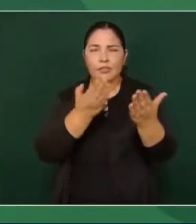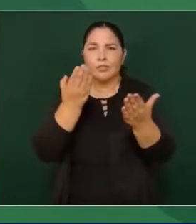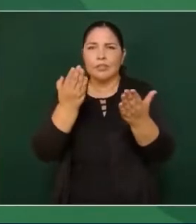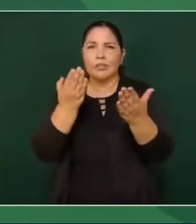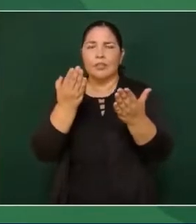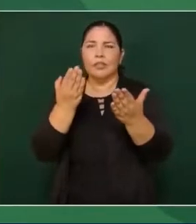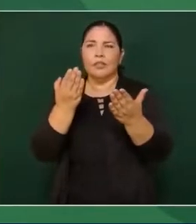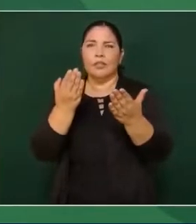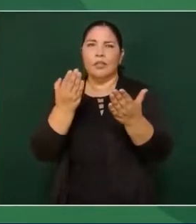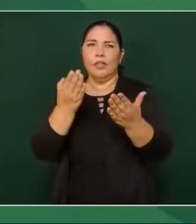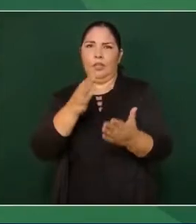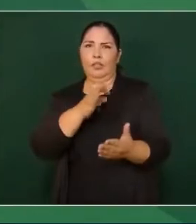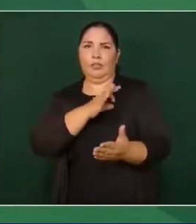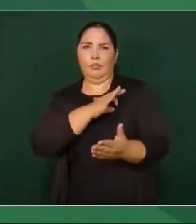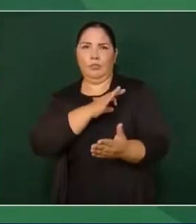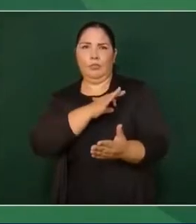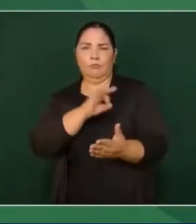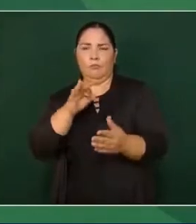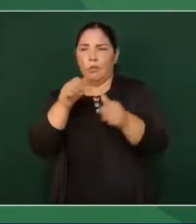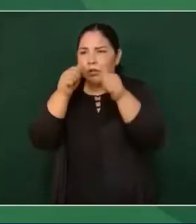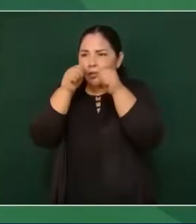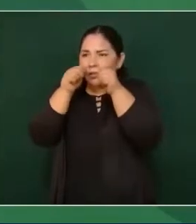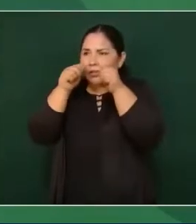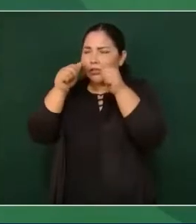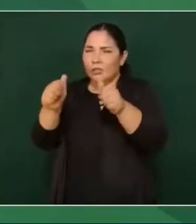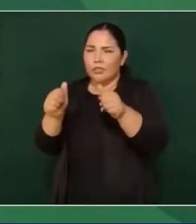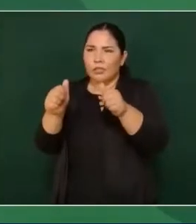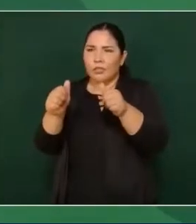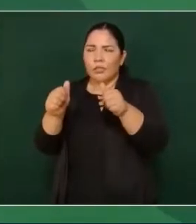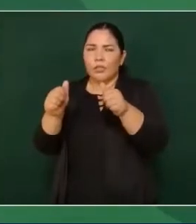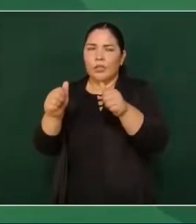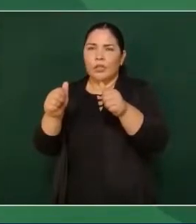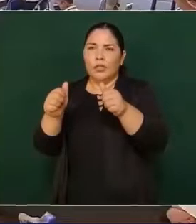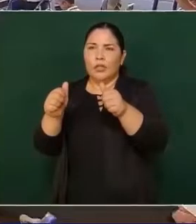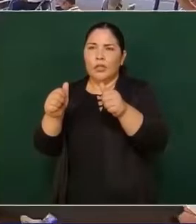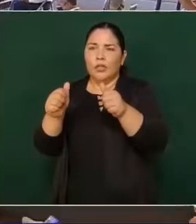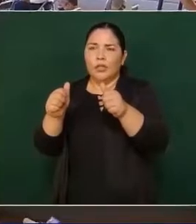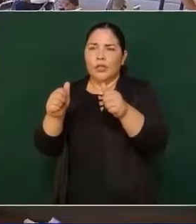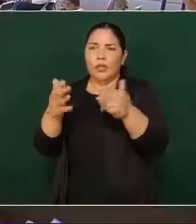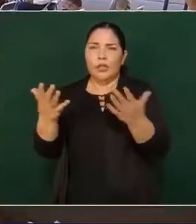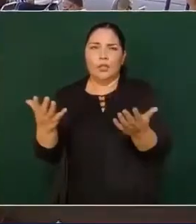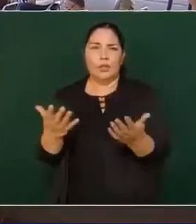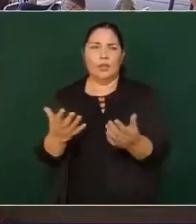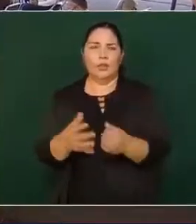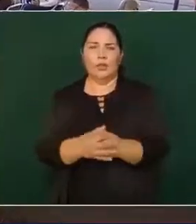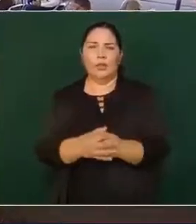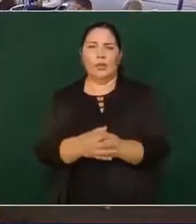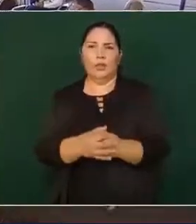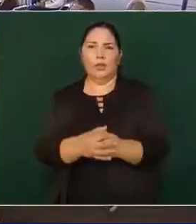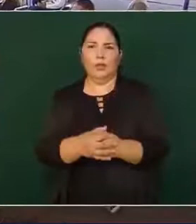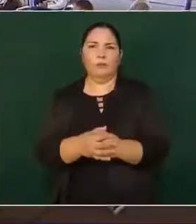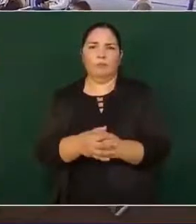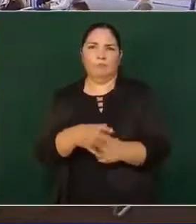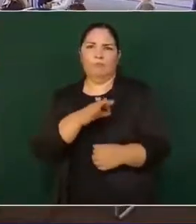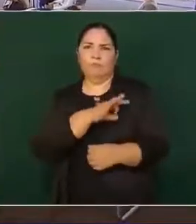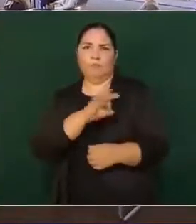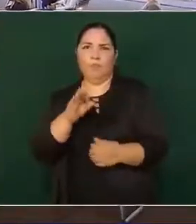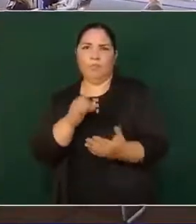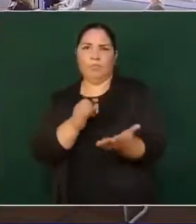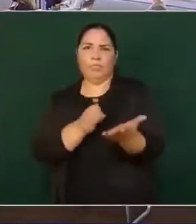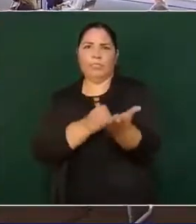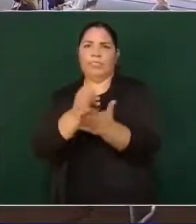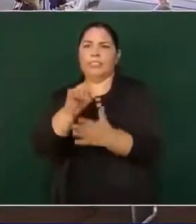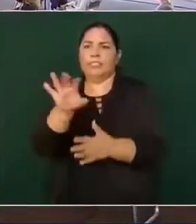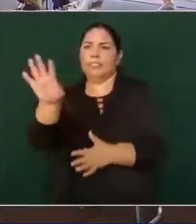que sean atendidos, que puedan tener la opción al deporte,